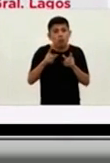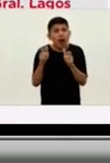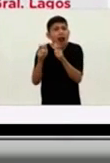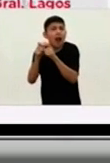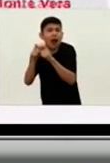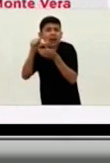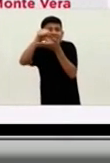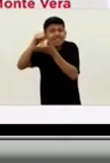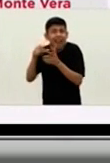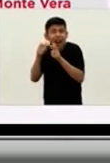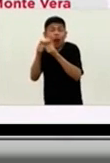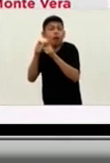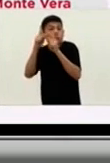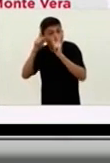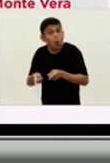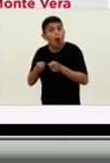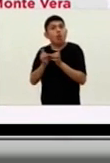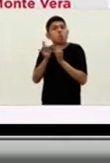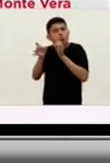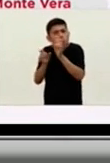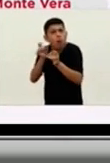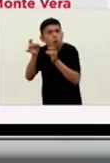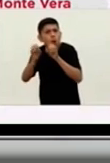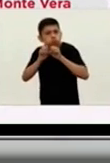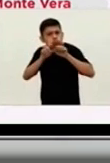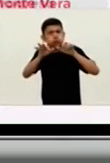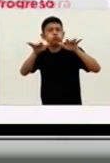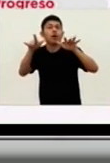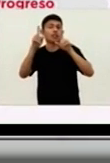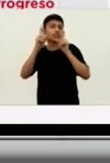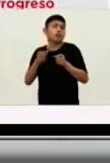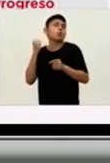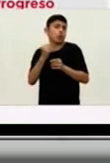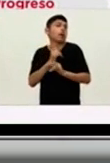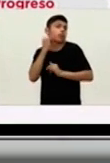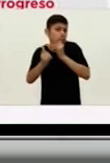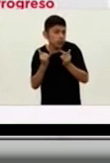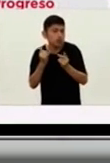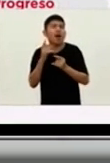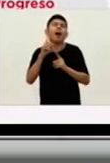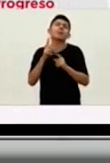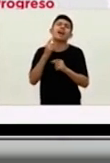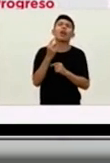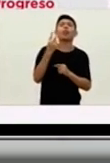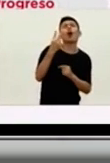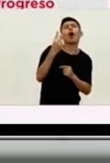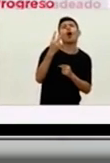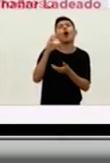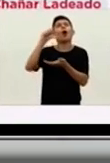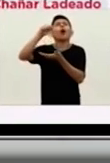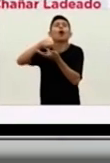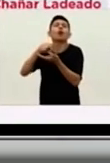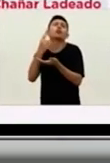pequeñas están teniendo una afectación que es importante, porque por ahí uno piensa, bueno, son 2 o 3 en una